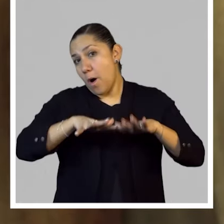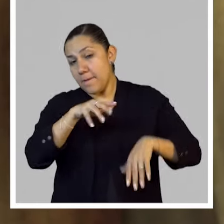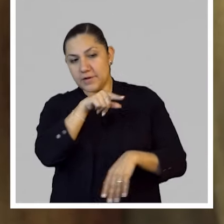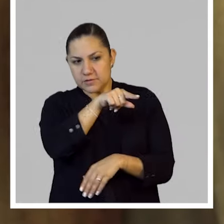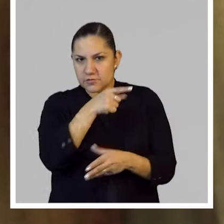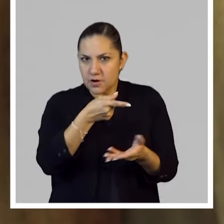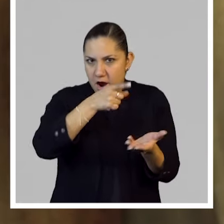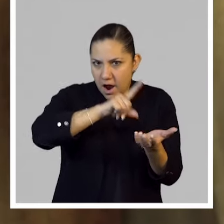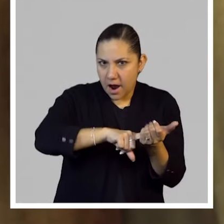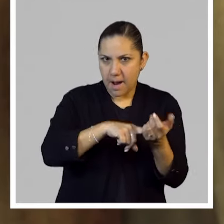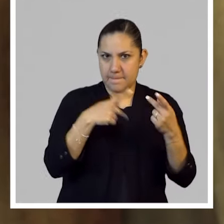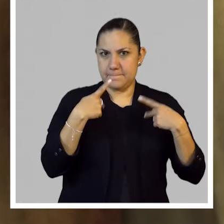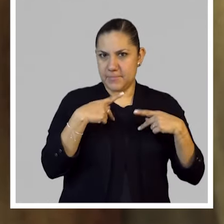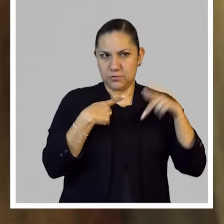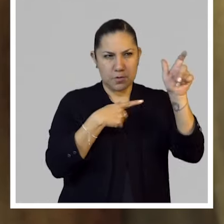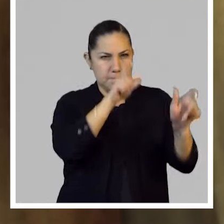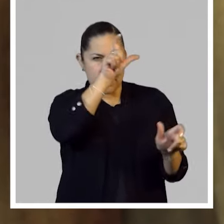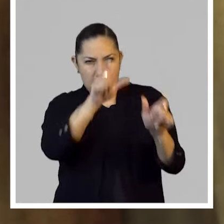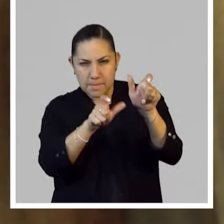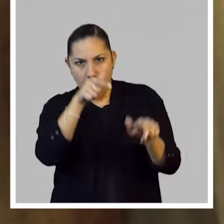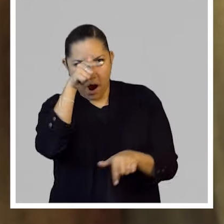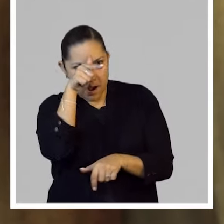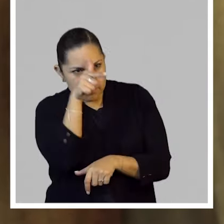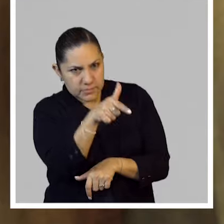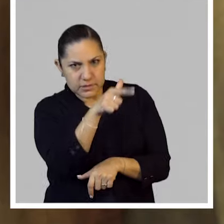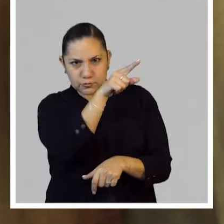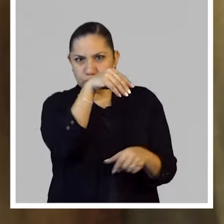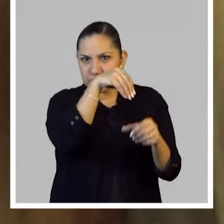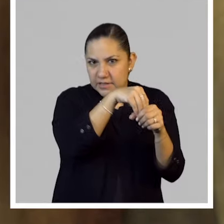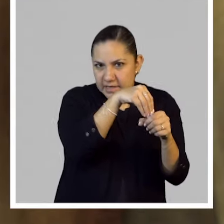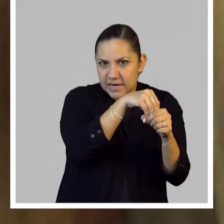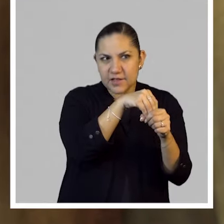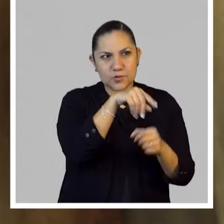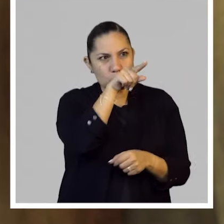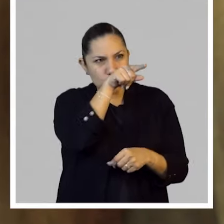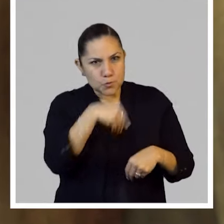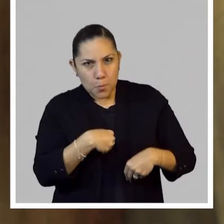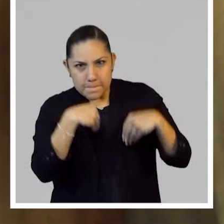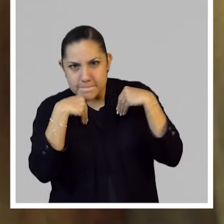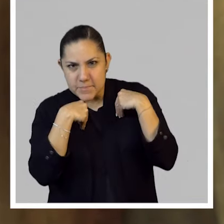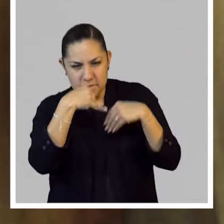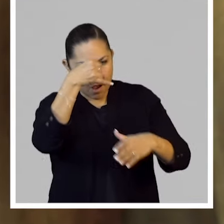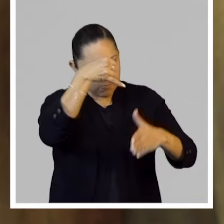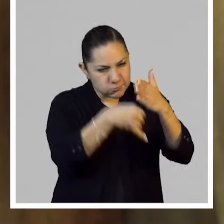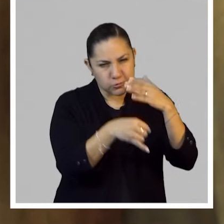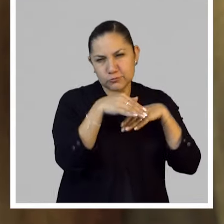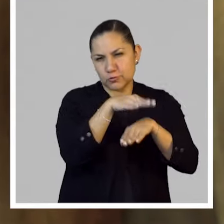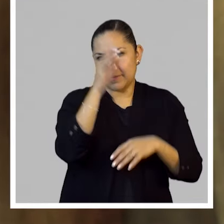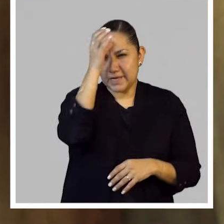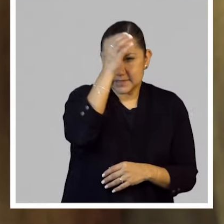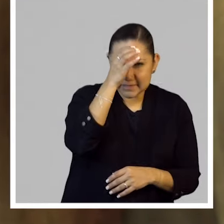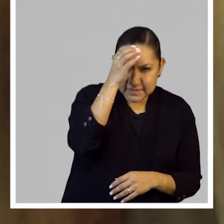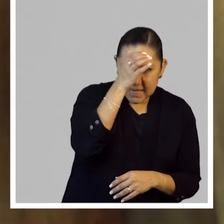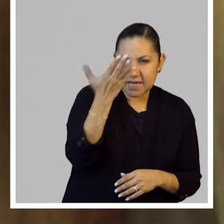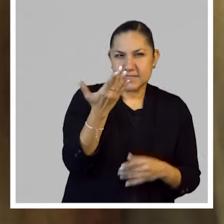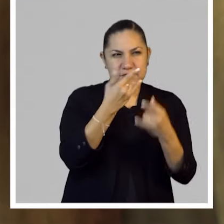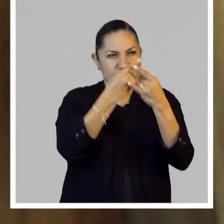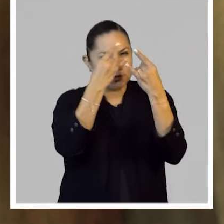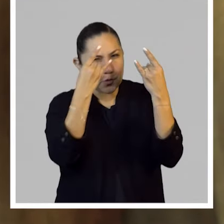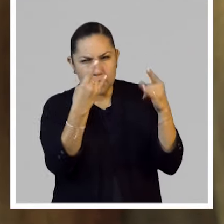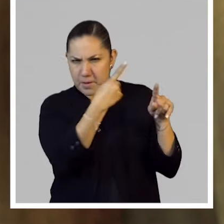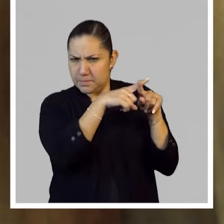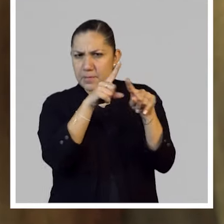desconocidos o secretos de diferentes actores históricos, en ciencia, en antropología, ya lo hablamos, y que a veces también pueden tocar